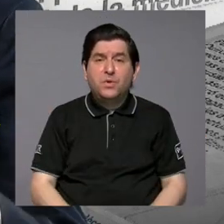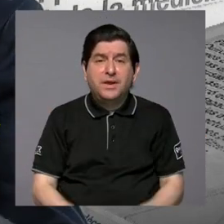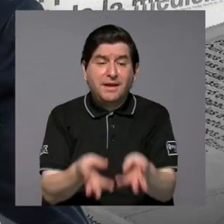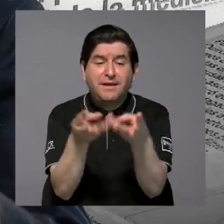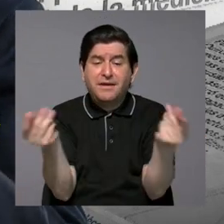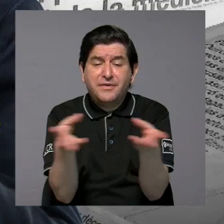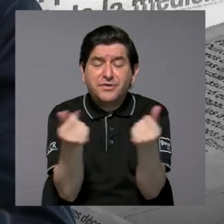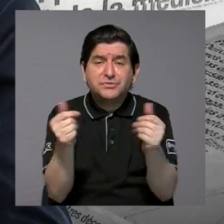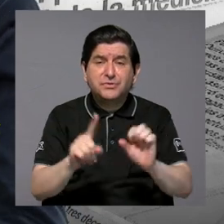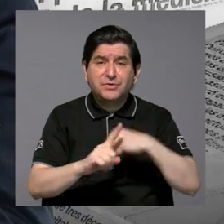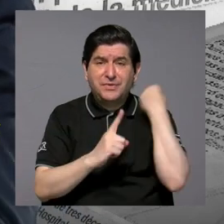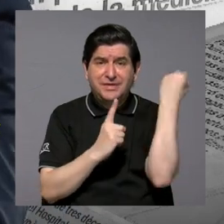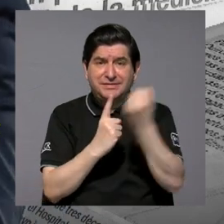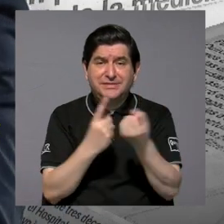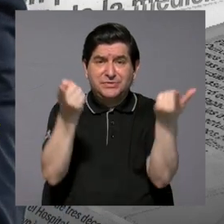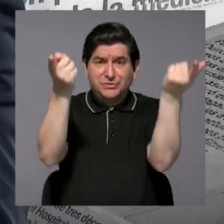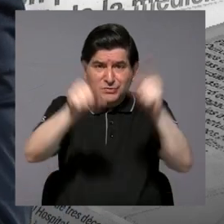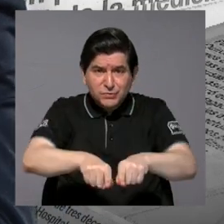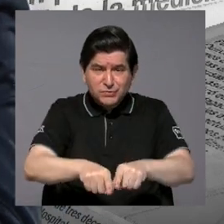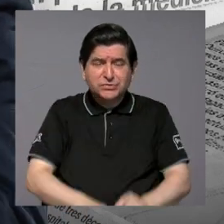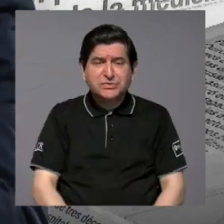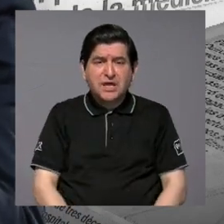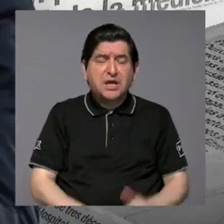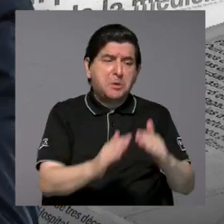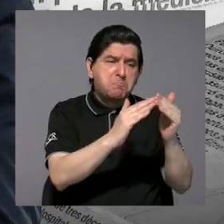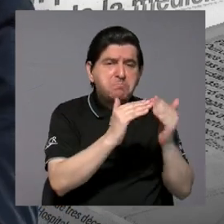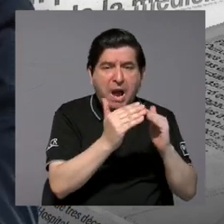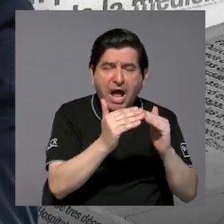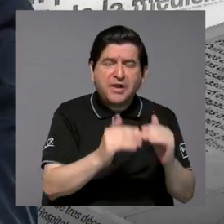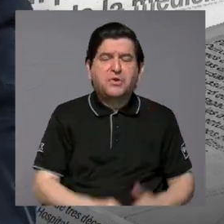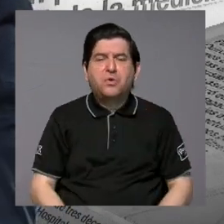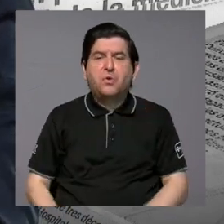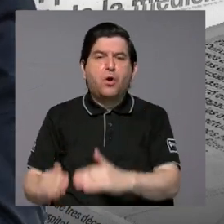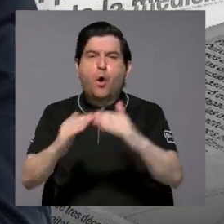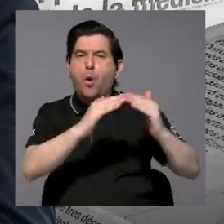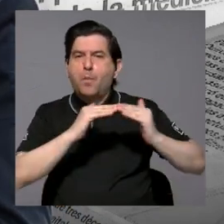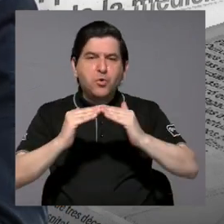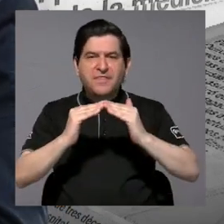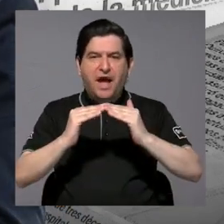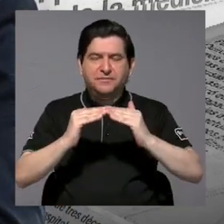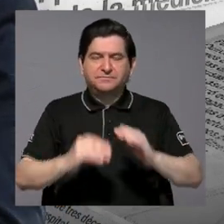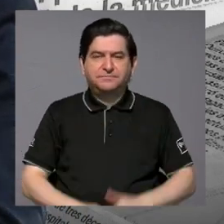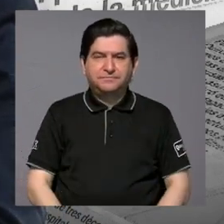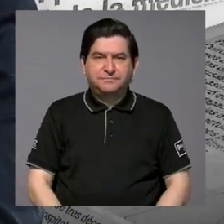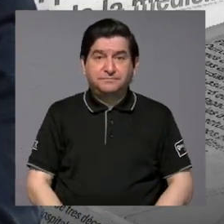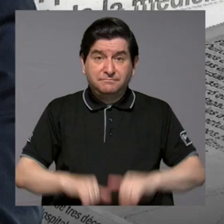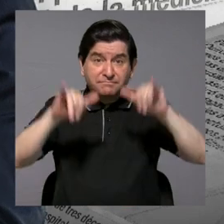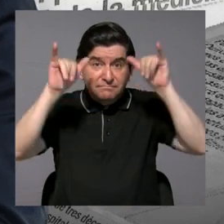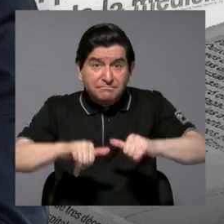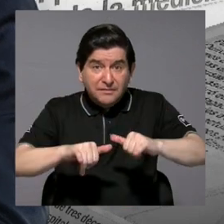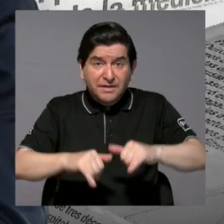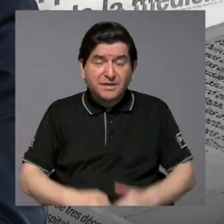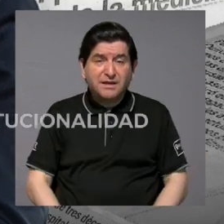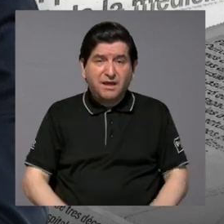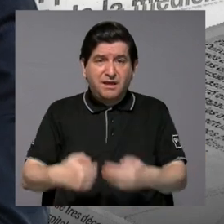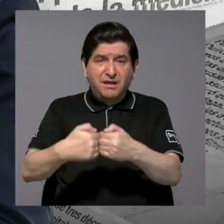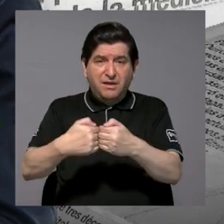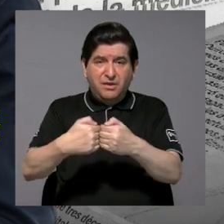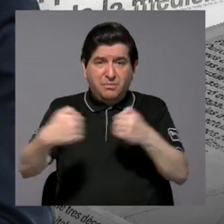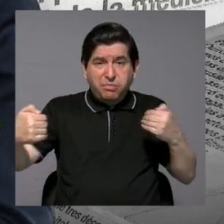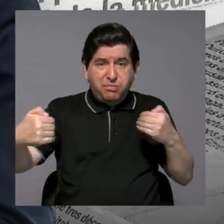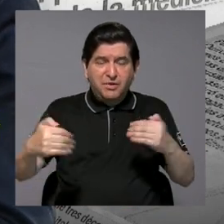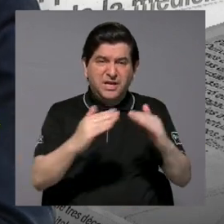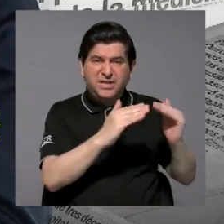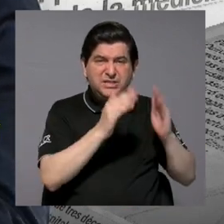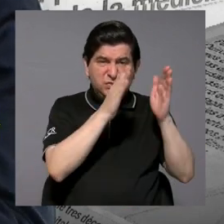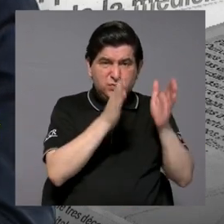resolver las situaciones que se dan en nuestro barrio, en nuestra comunidad. Si mantenemos esa distancia entre la